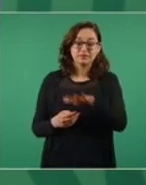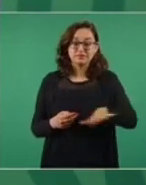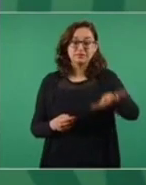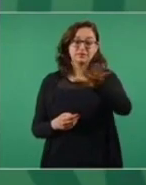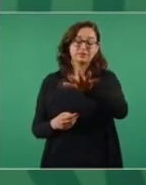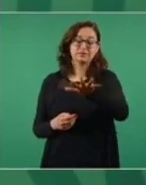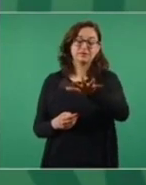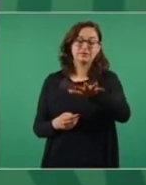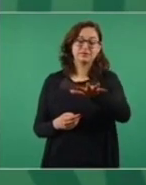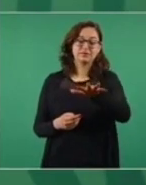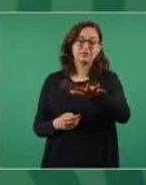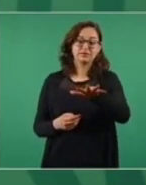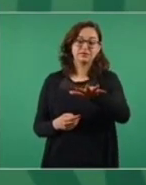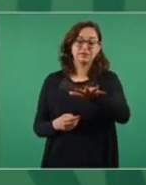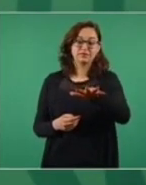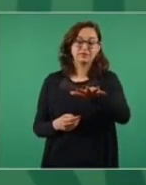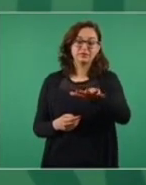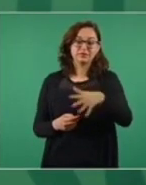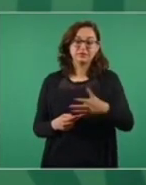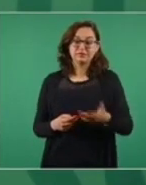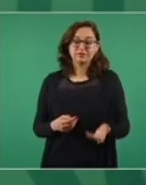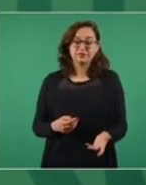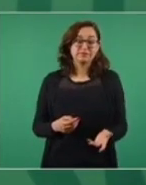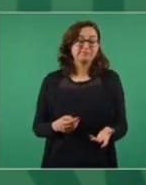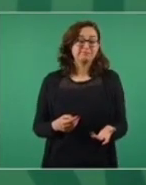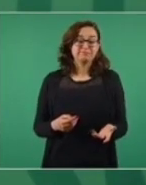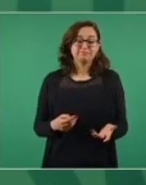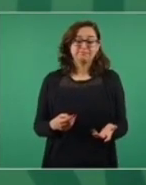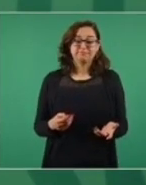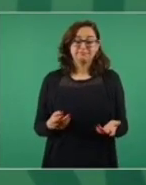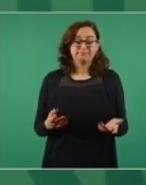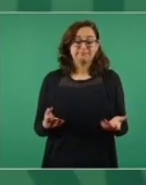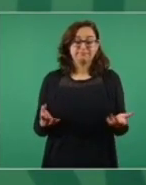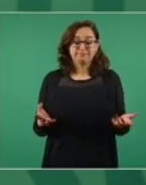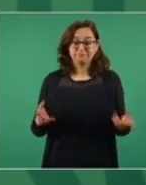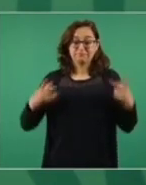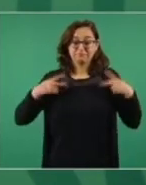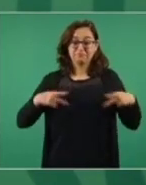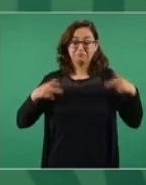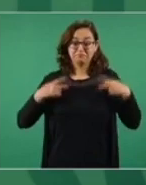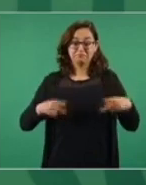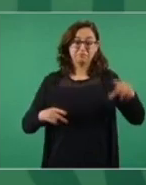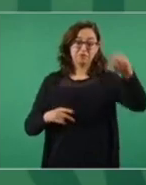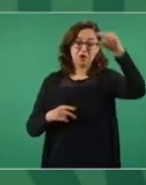inteligente, progresista, y además gente buena.